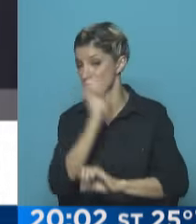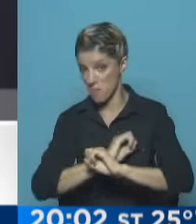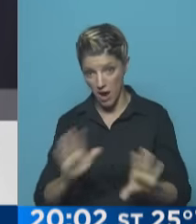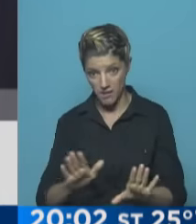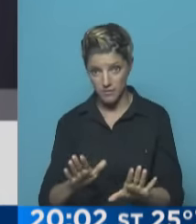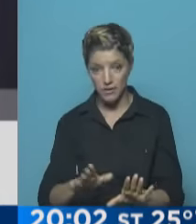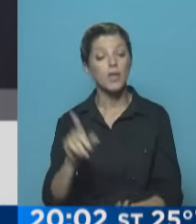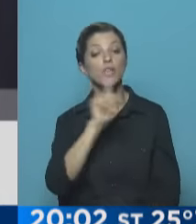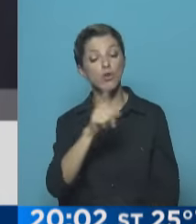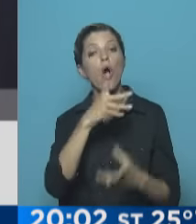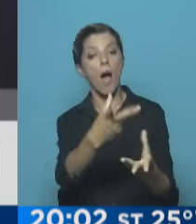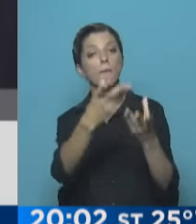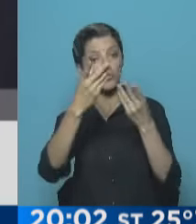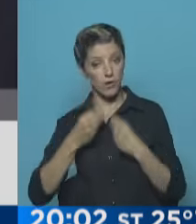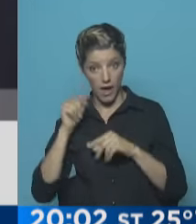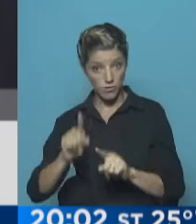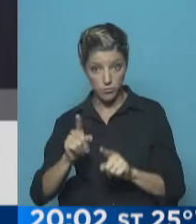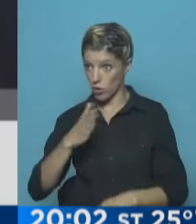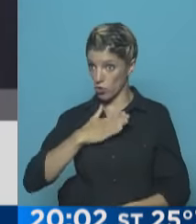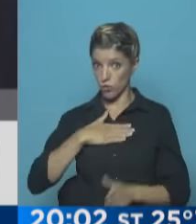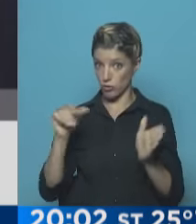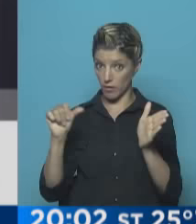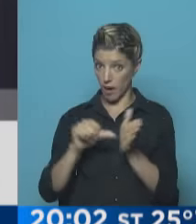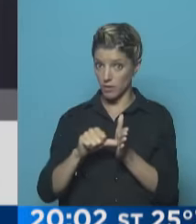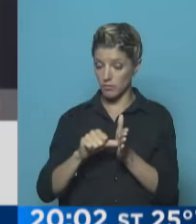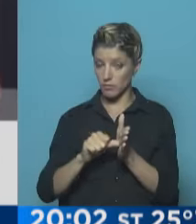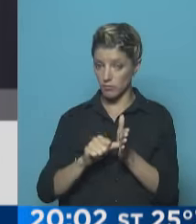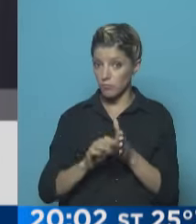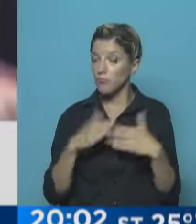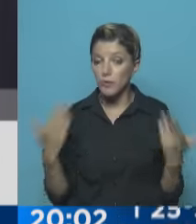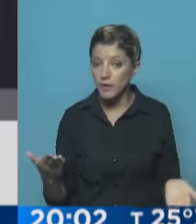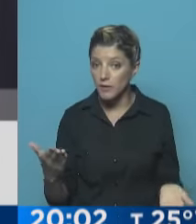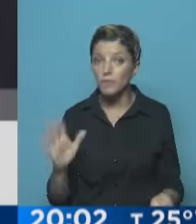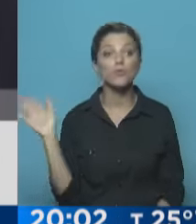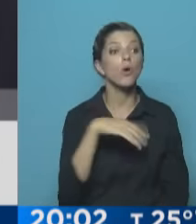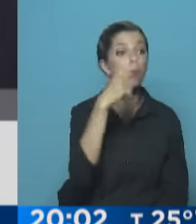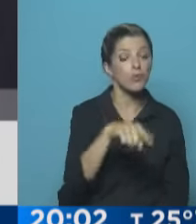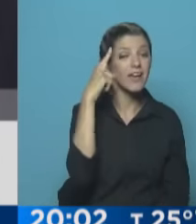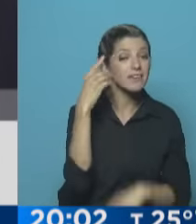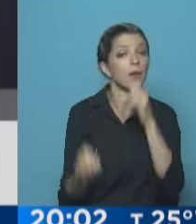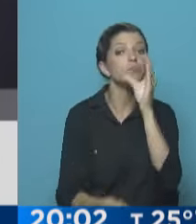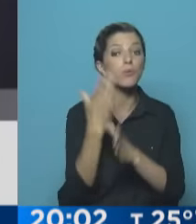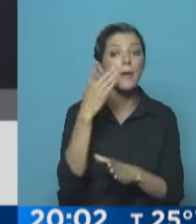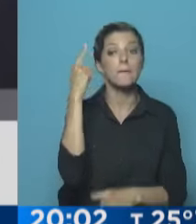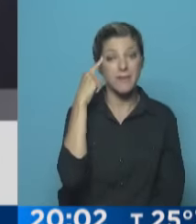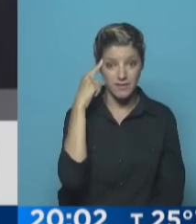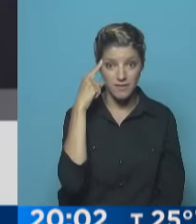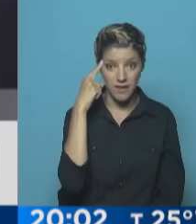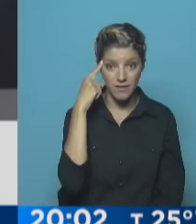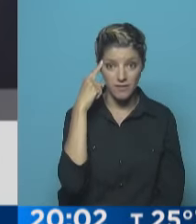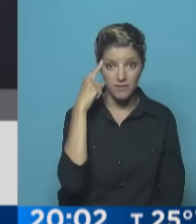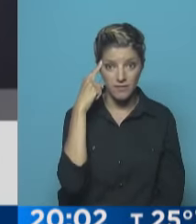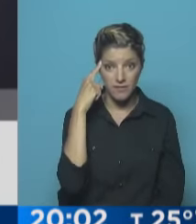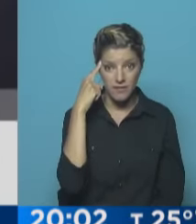no querer contribuir a esto que es nuestro país, porque finalmente cada cosa que ella cree que hace en